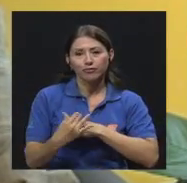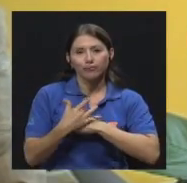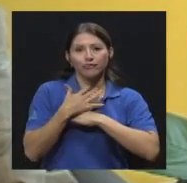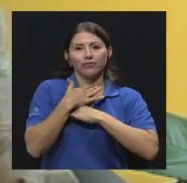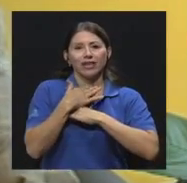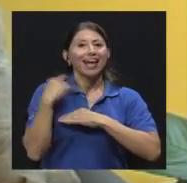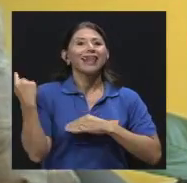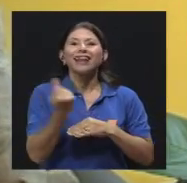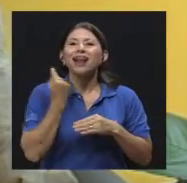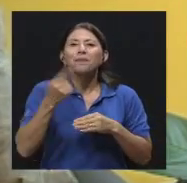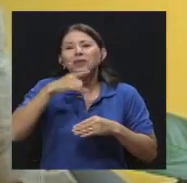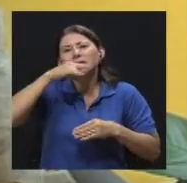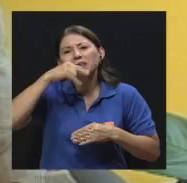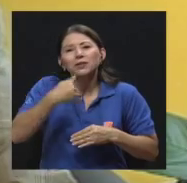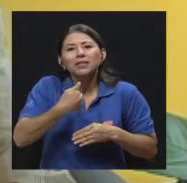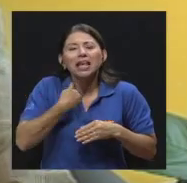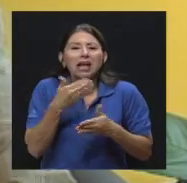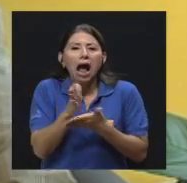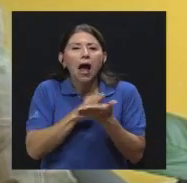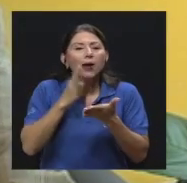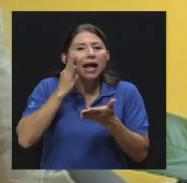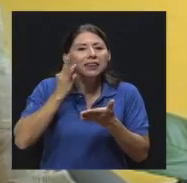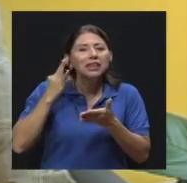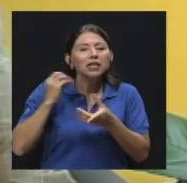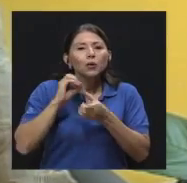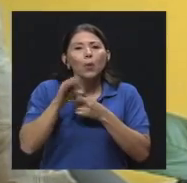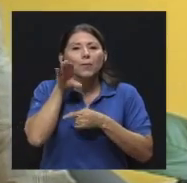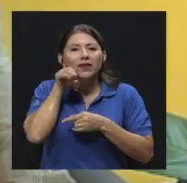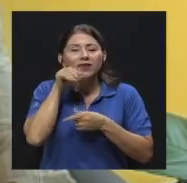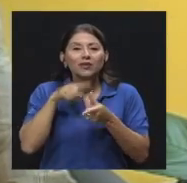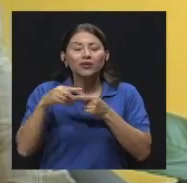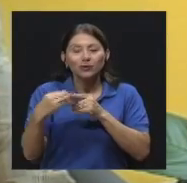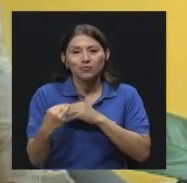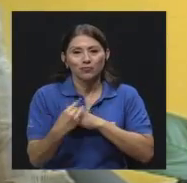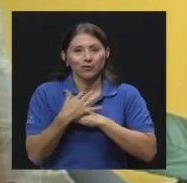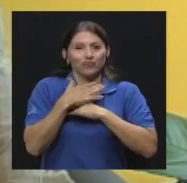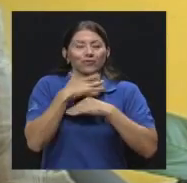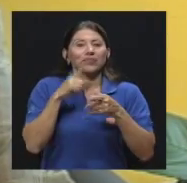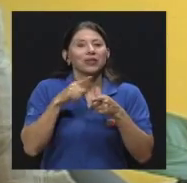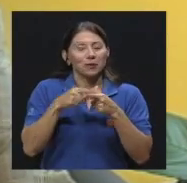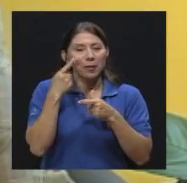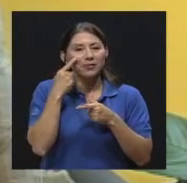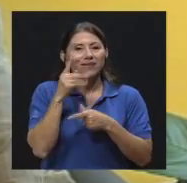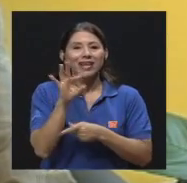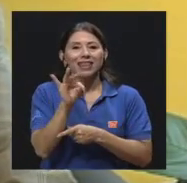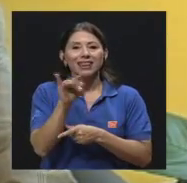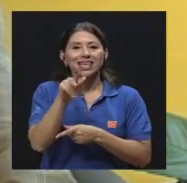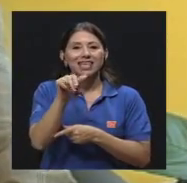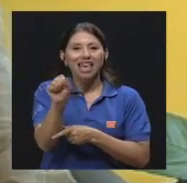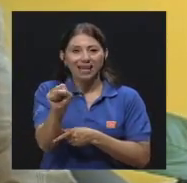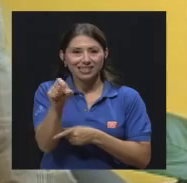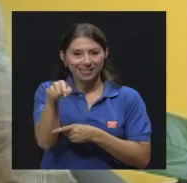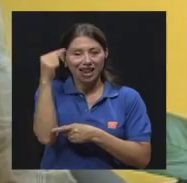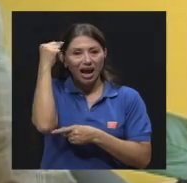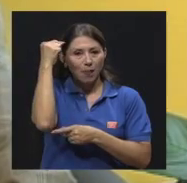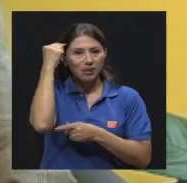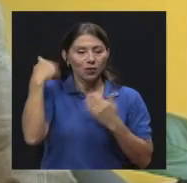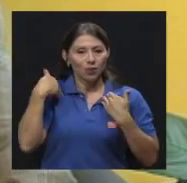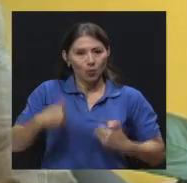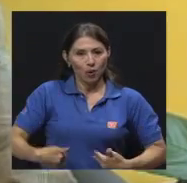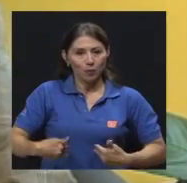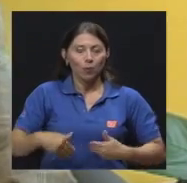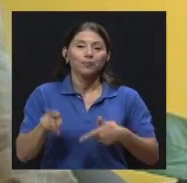niños tienen una mascota, un perrito, un gatito, y ellos les transmiten. Entonces, vamos a ver tiñas de la cabeza, tiñas del cuerpo. En los adultos,